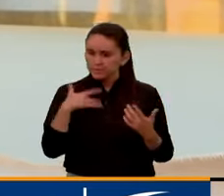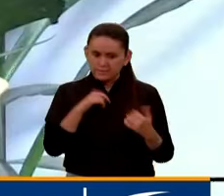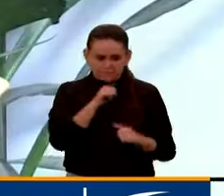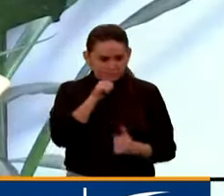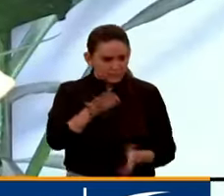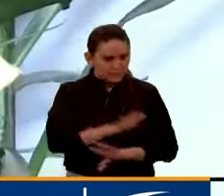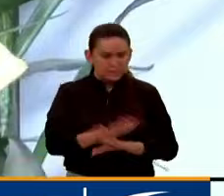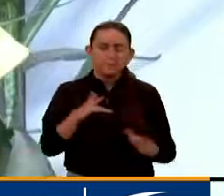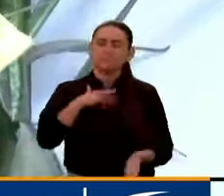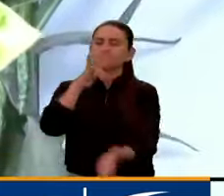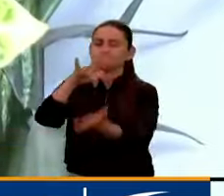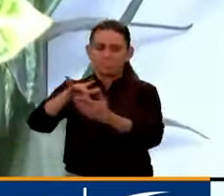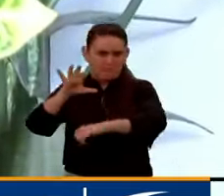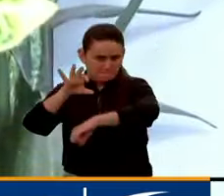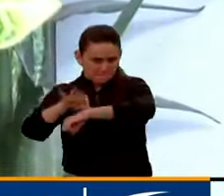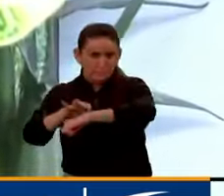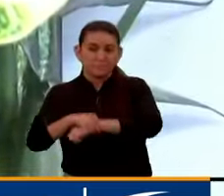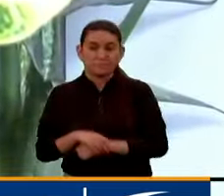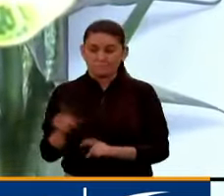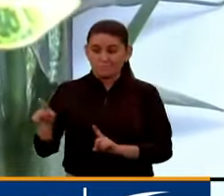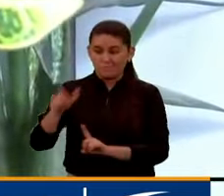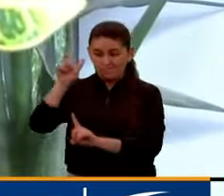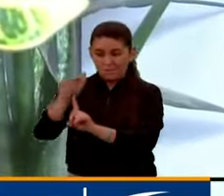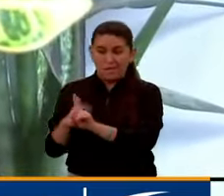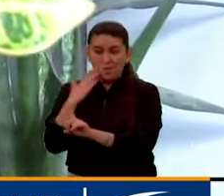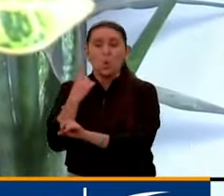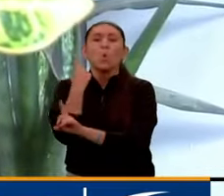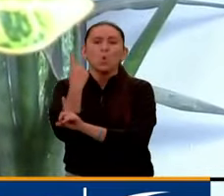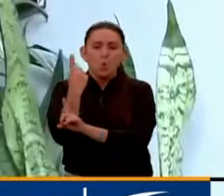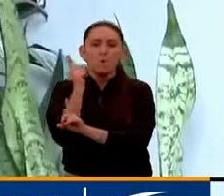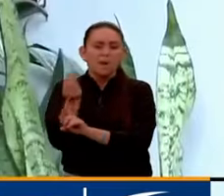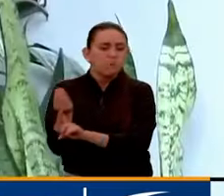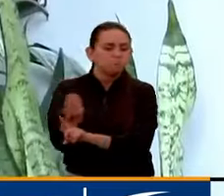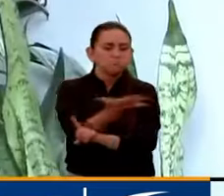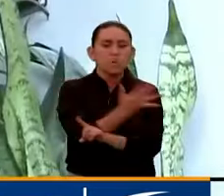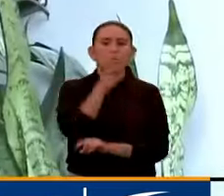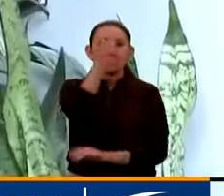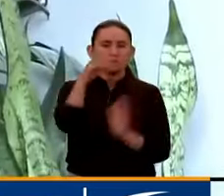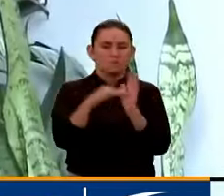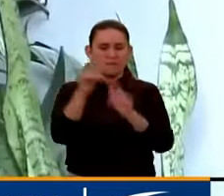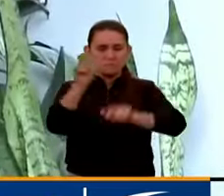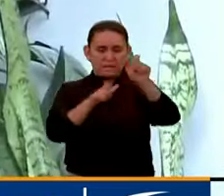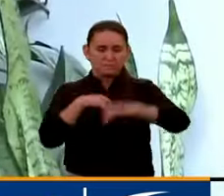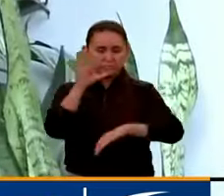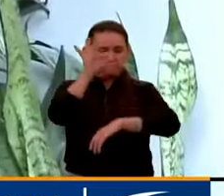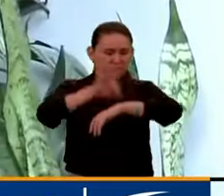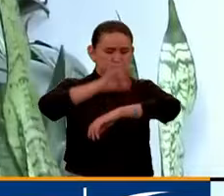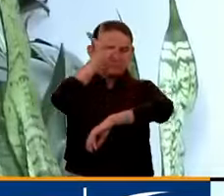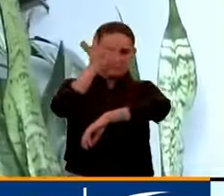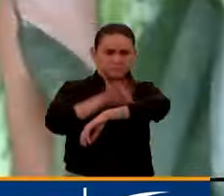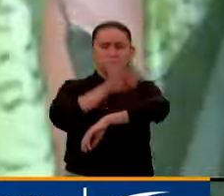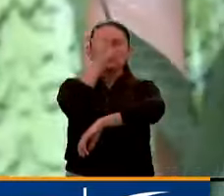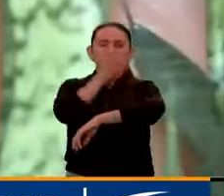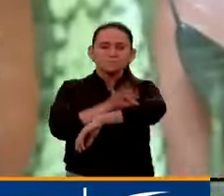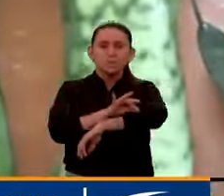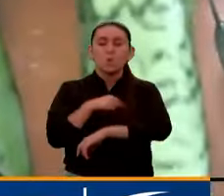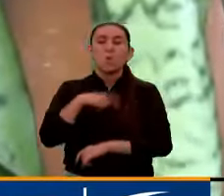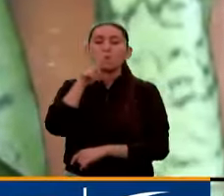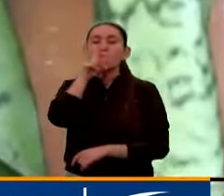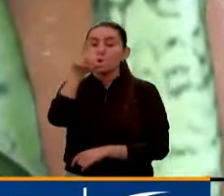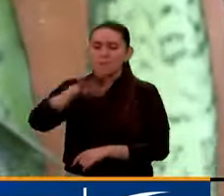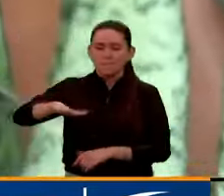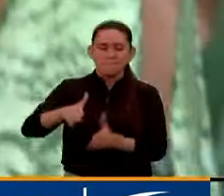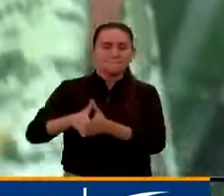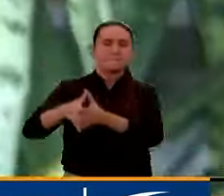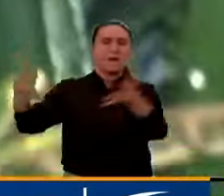volví al médico. Marlene hace parte de las más de 4.000 personas que se han contagiado de dengue este año en Santander. Bucaramanga es el lugar con más